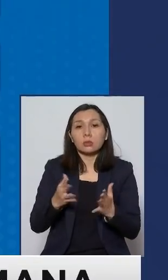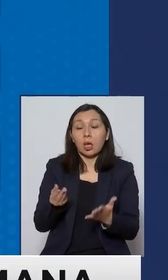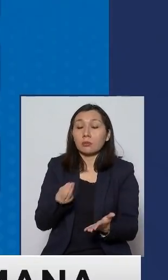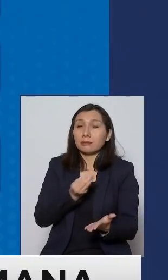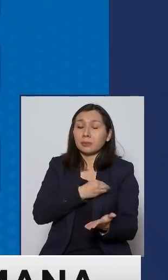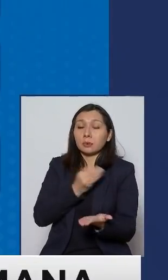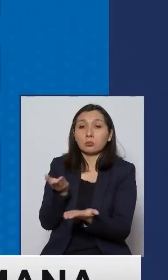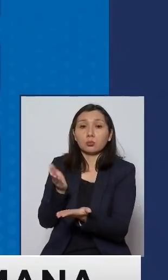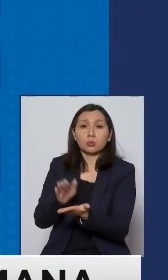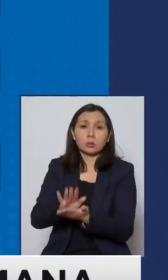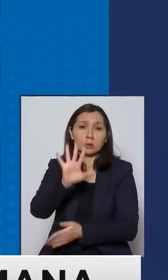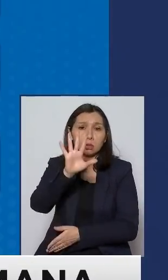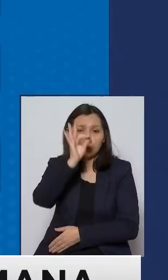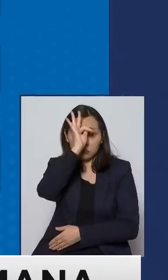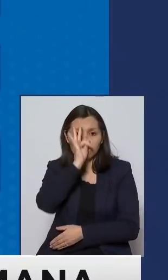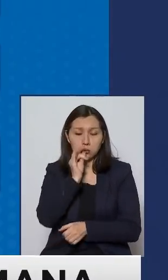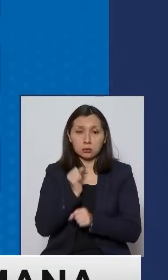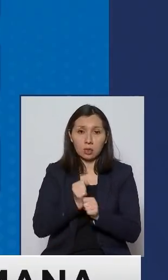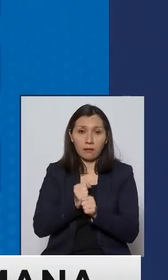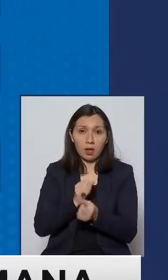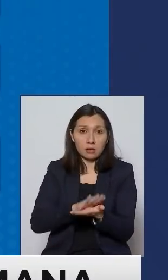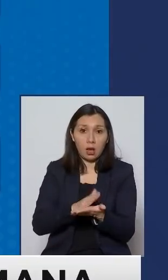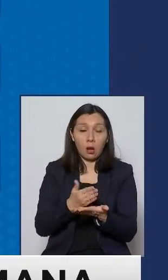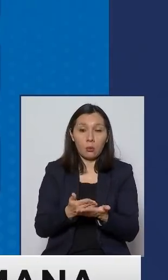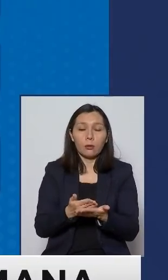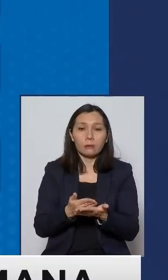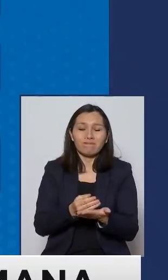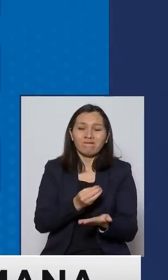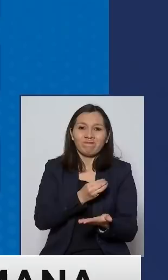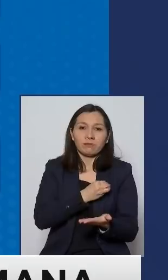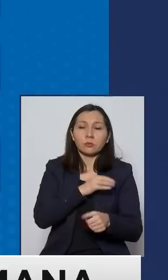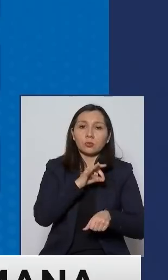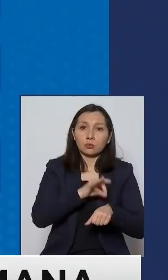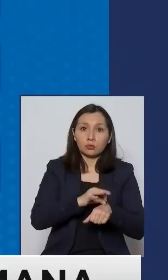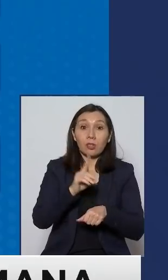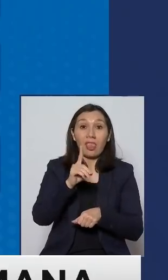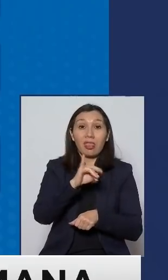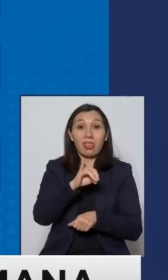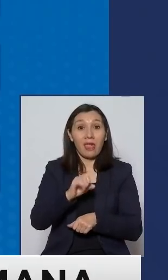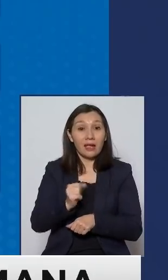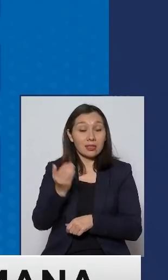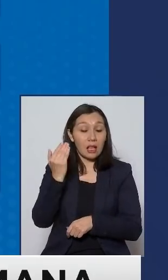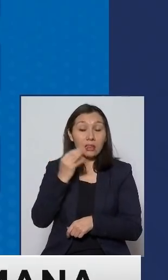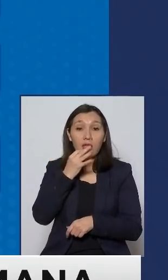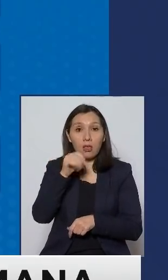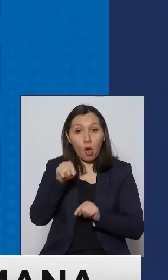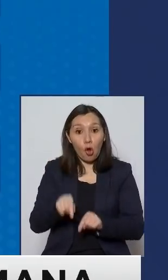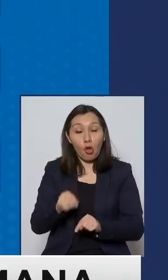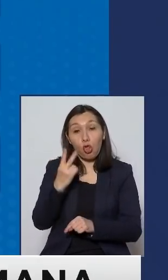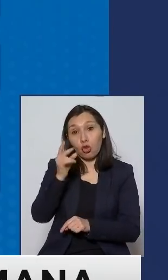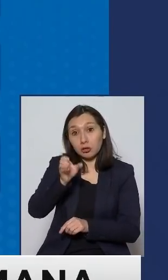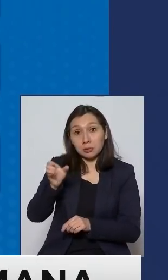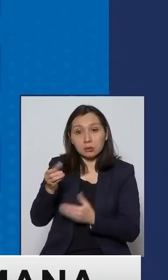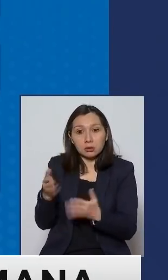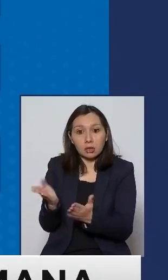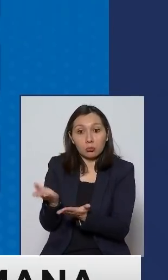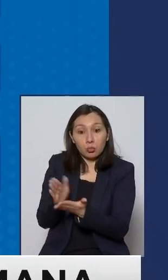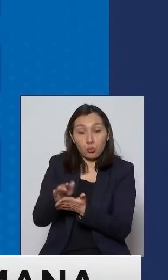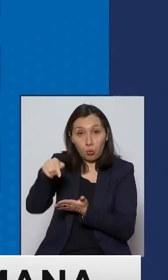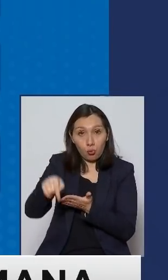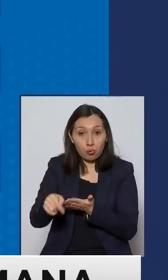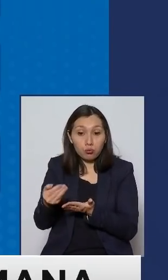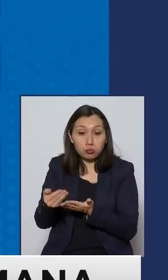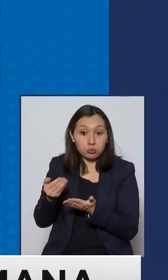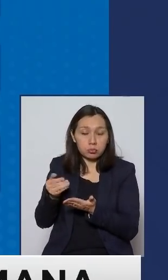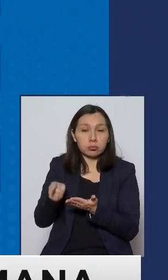pérdida de 5 trabajadores de la salud la doctora Daza se refirió hoy día a dos personas que